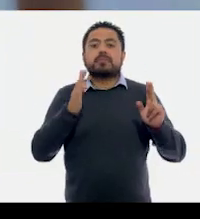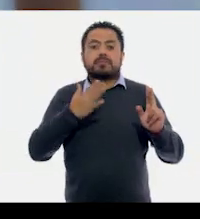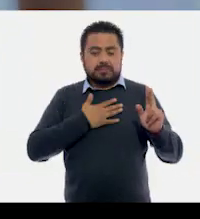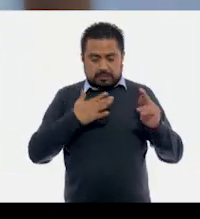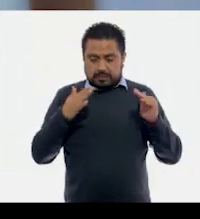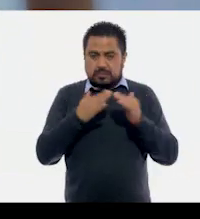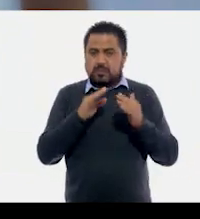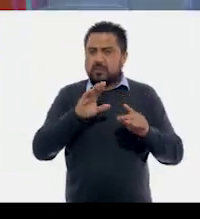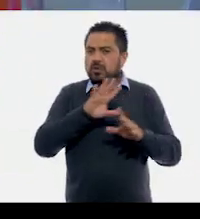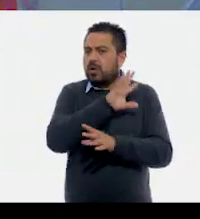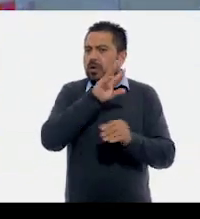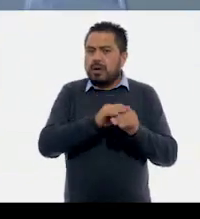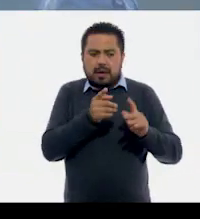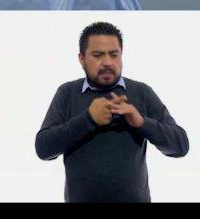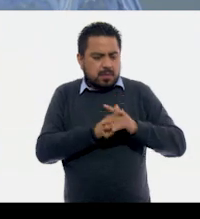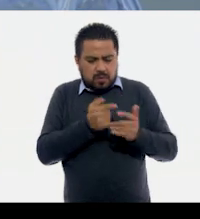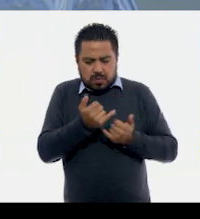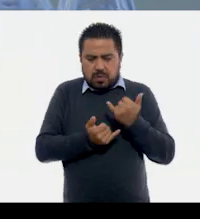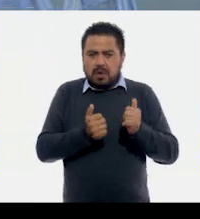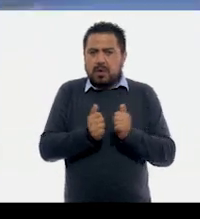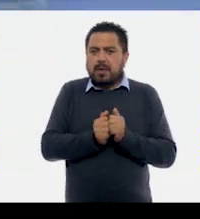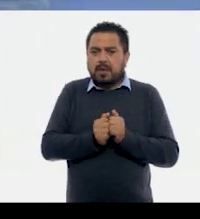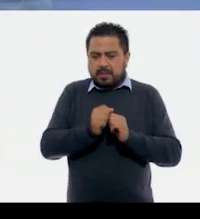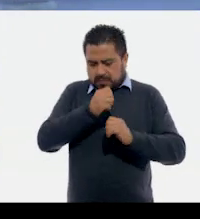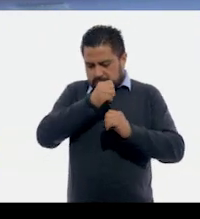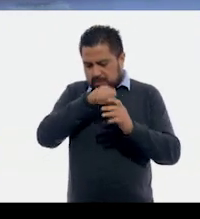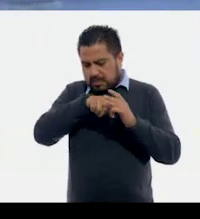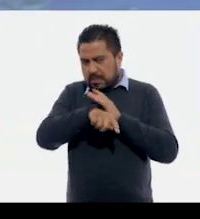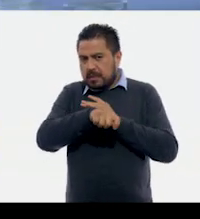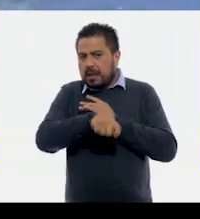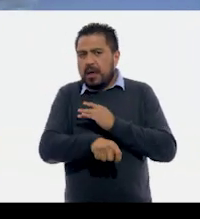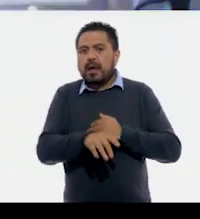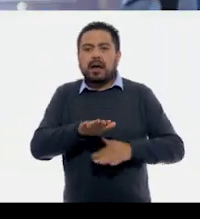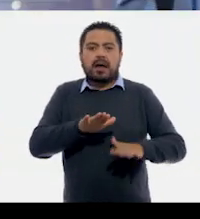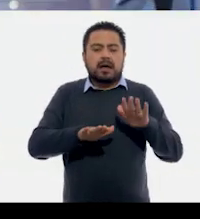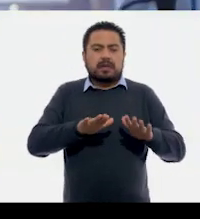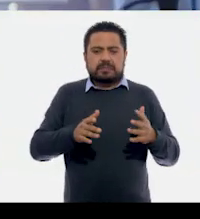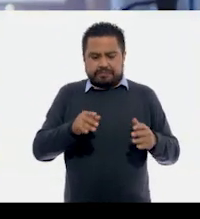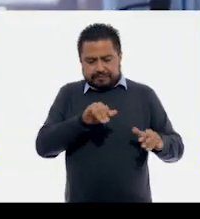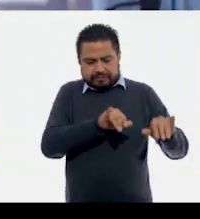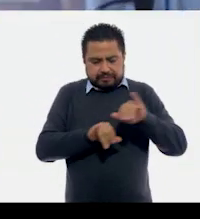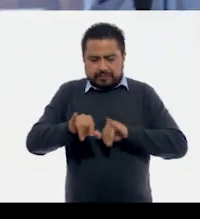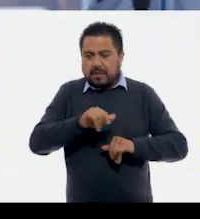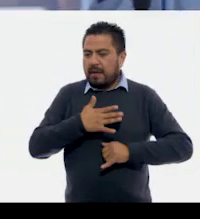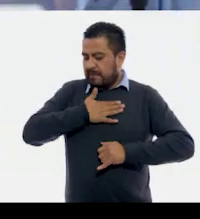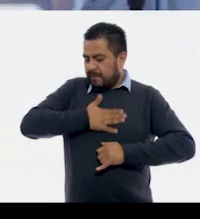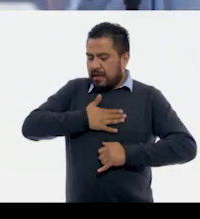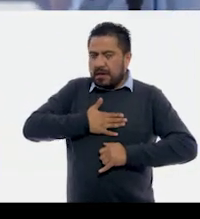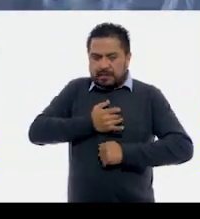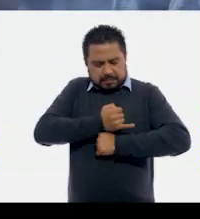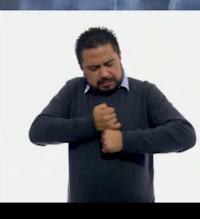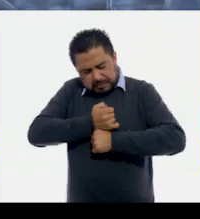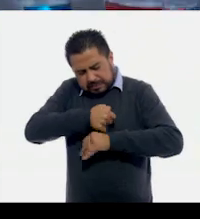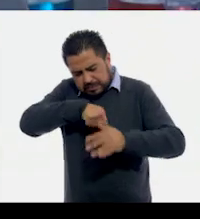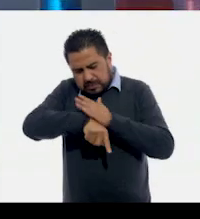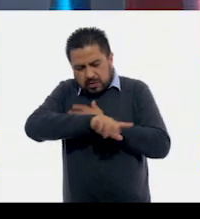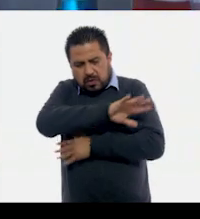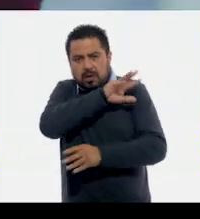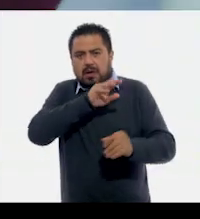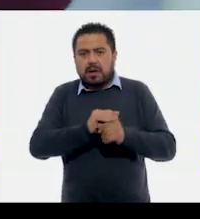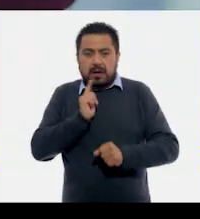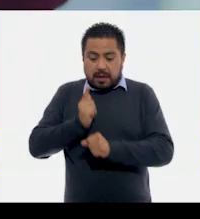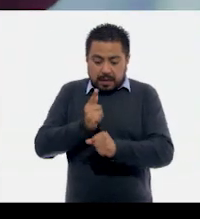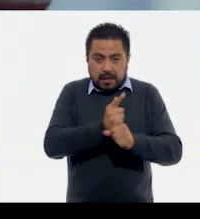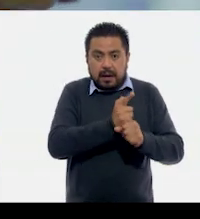casa todo empezó con un juego, con mi pequeño microscopio. A veces mezclando cosas en el baño y explorando todo lo que me